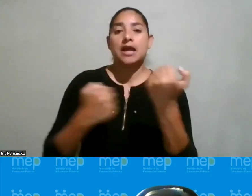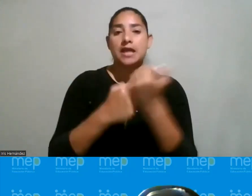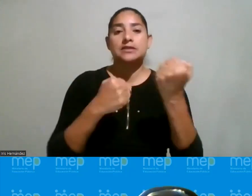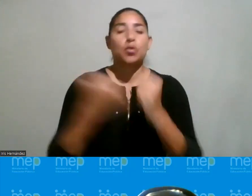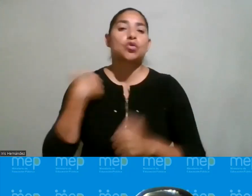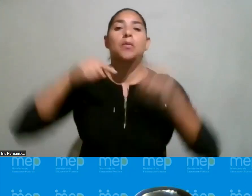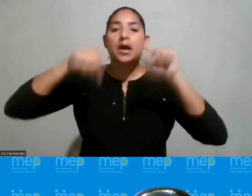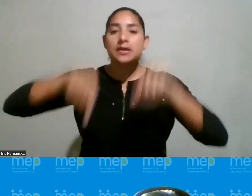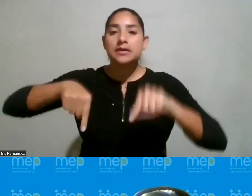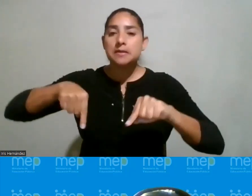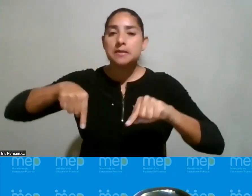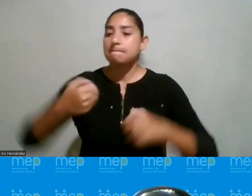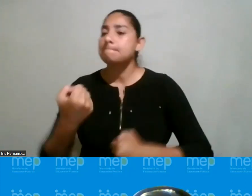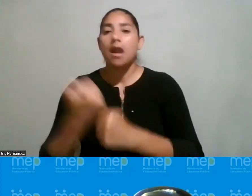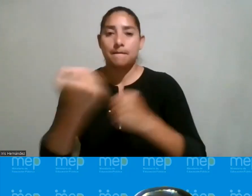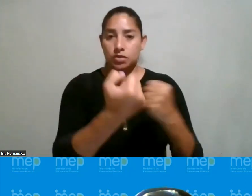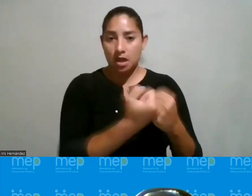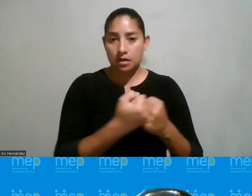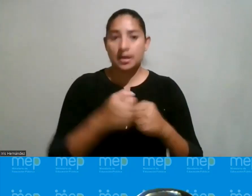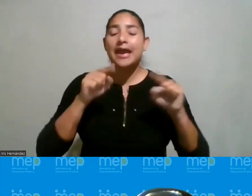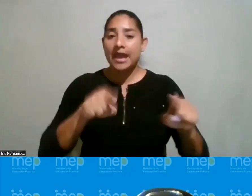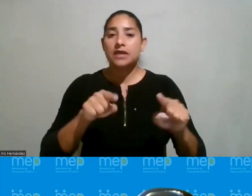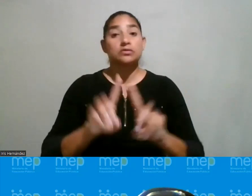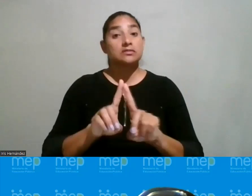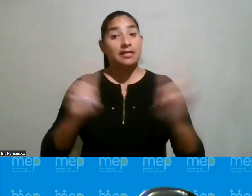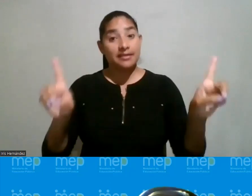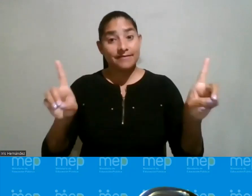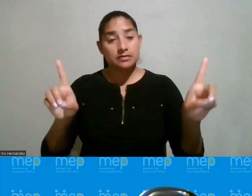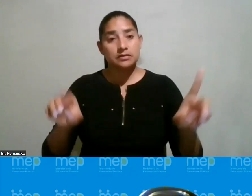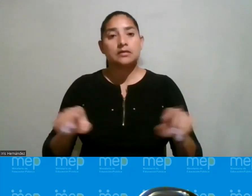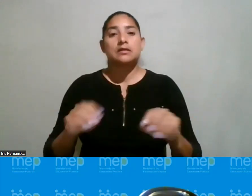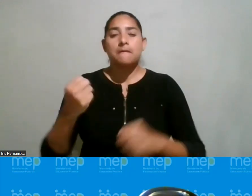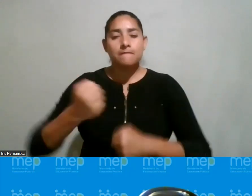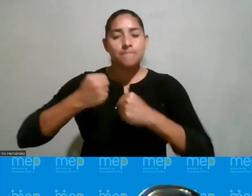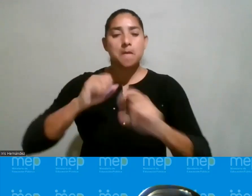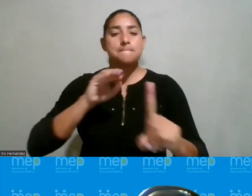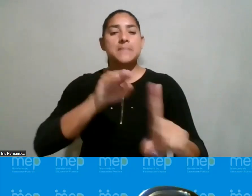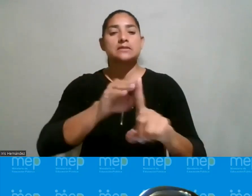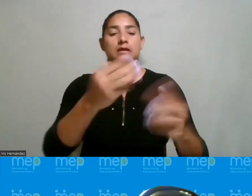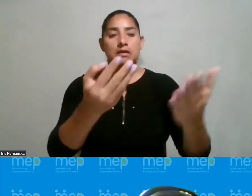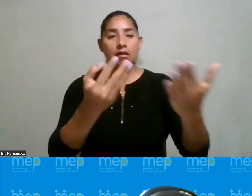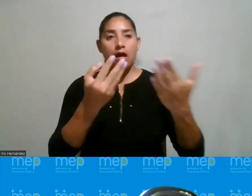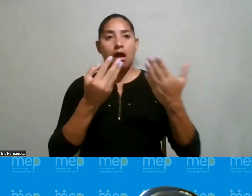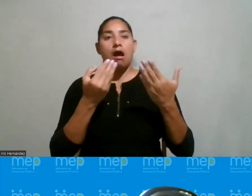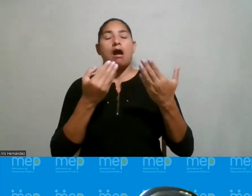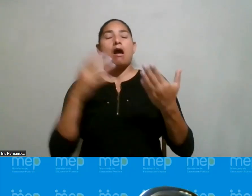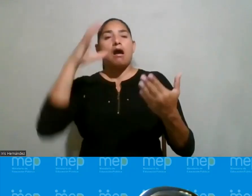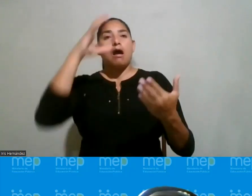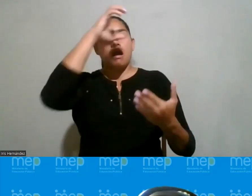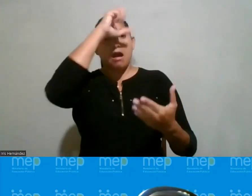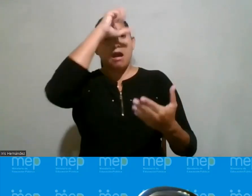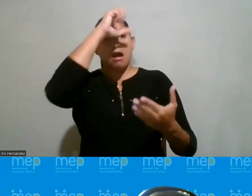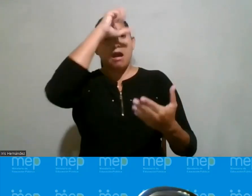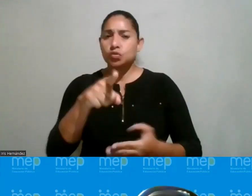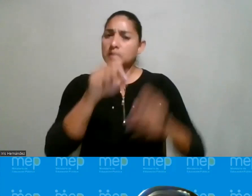estamos aquí para apoyarles eso va a ser una diferencia y tan poderoso es el mensaje que puede llevar una mujer así y llegar y decirle ¿sabe qué?